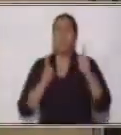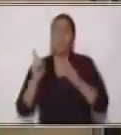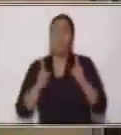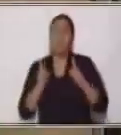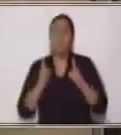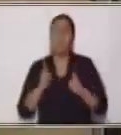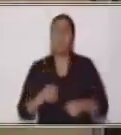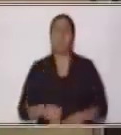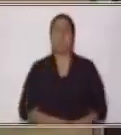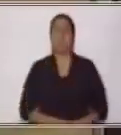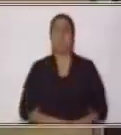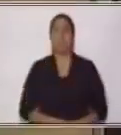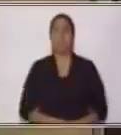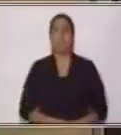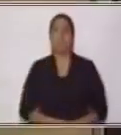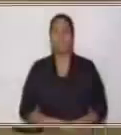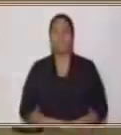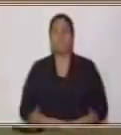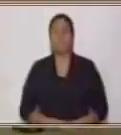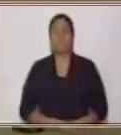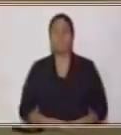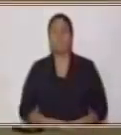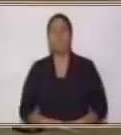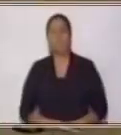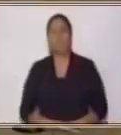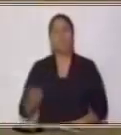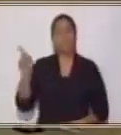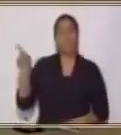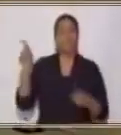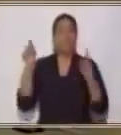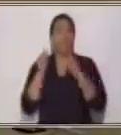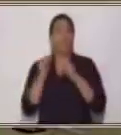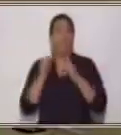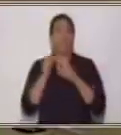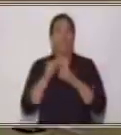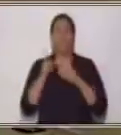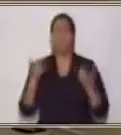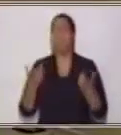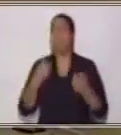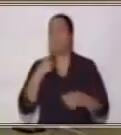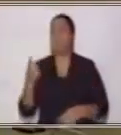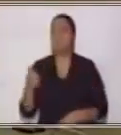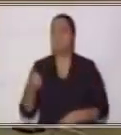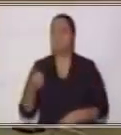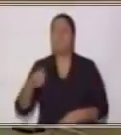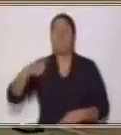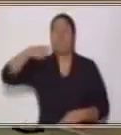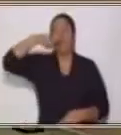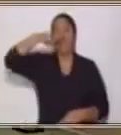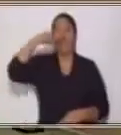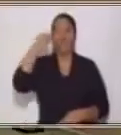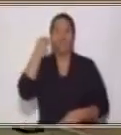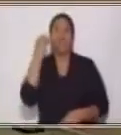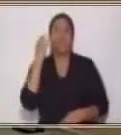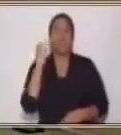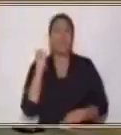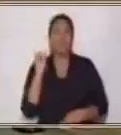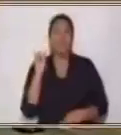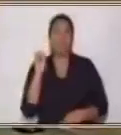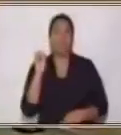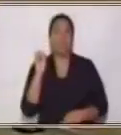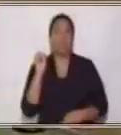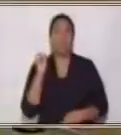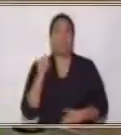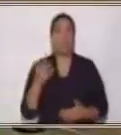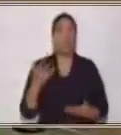Por aquí encontré otra. Esta palabra dice tío. Muy bien. Vamos